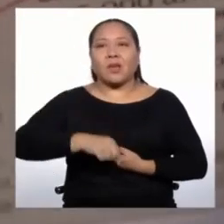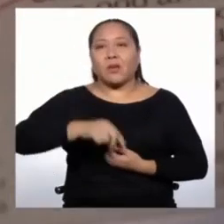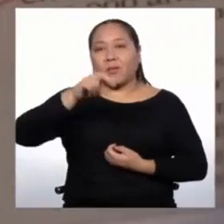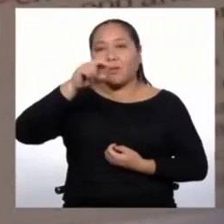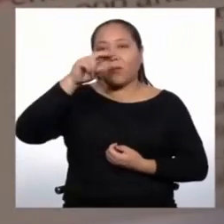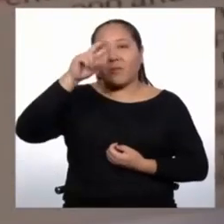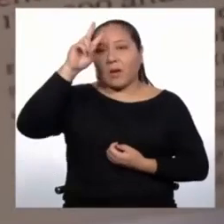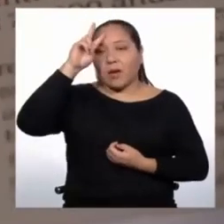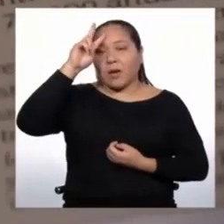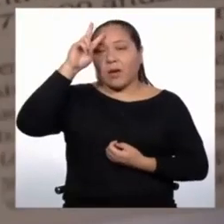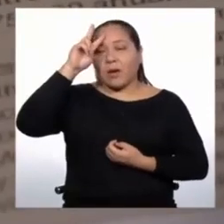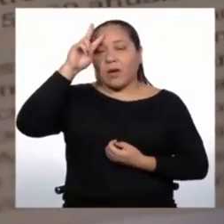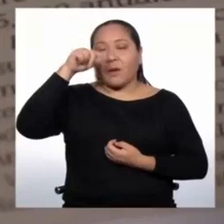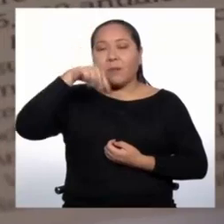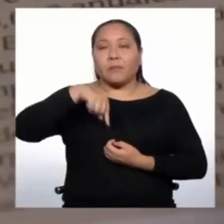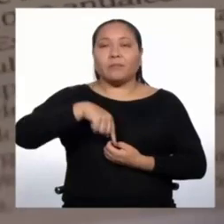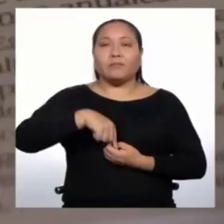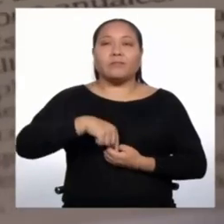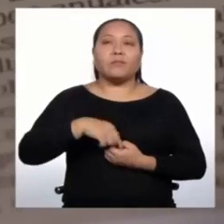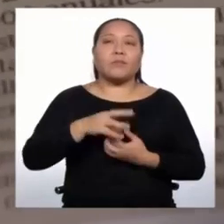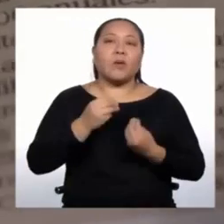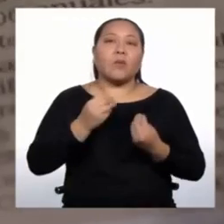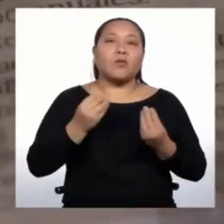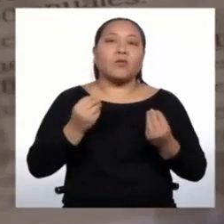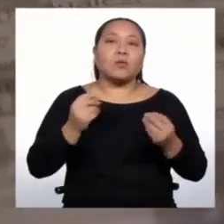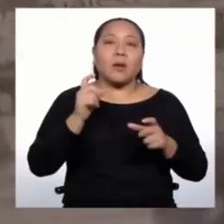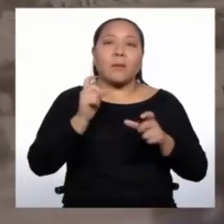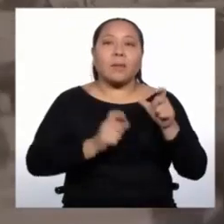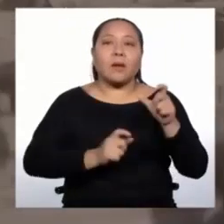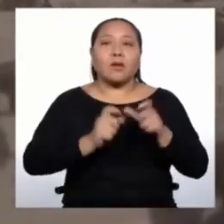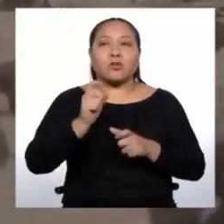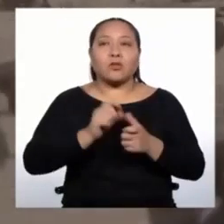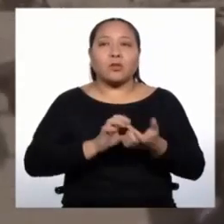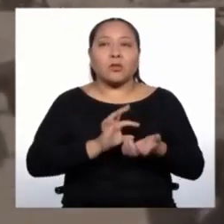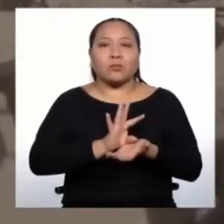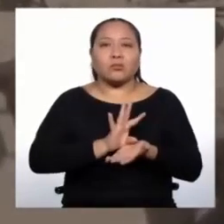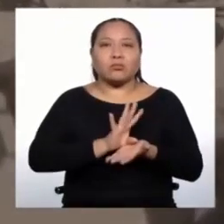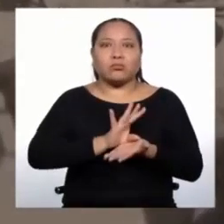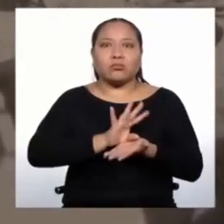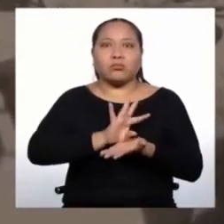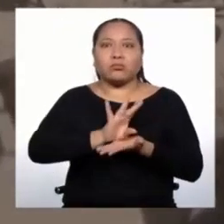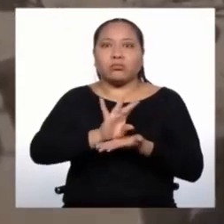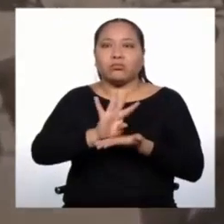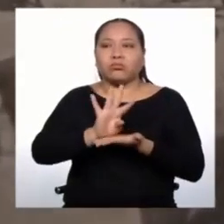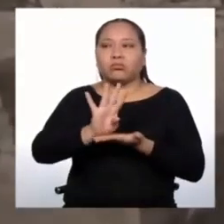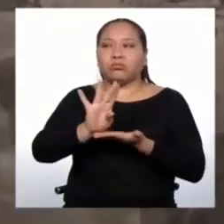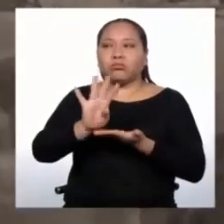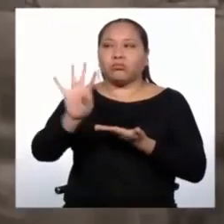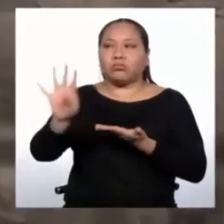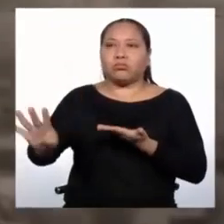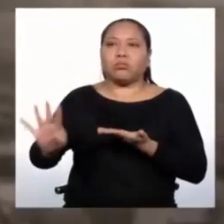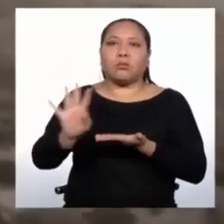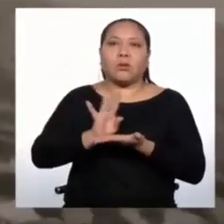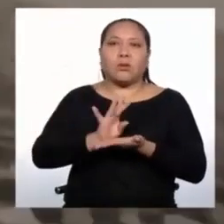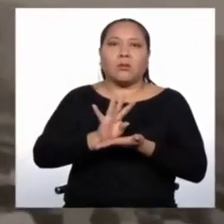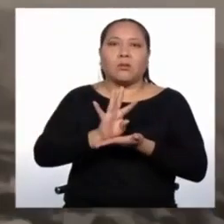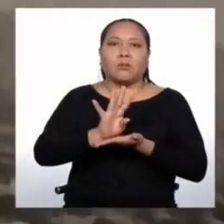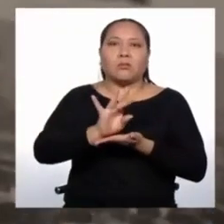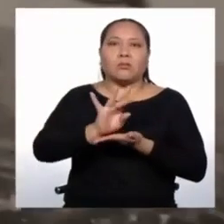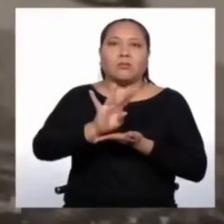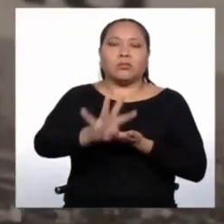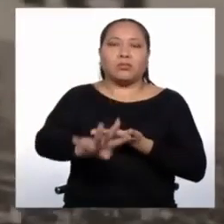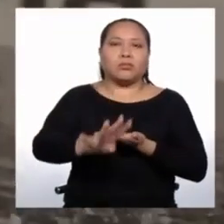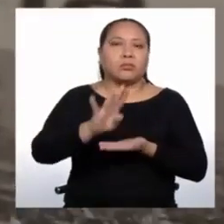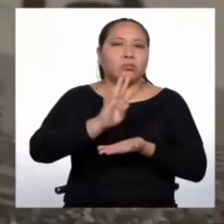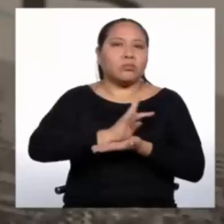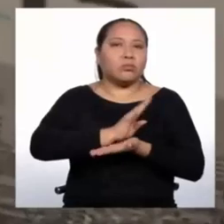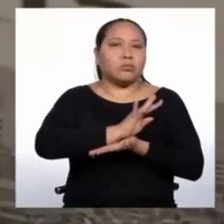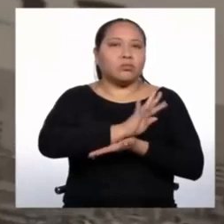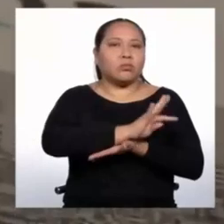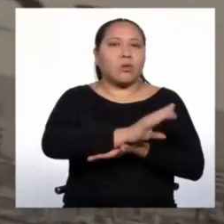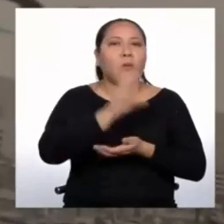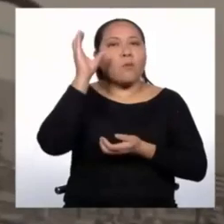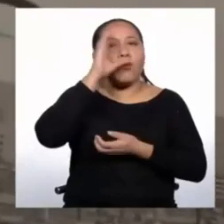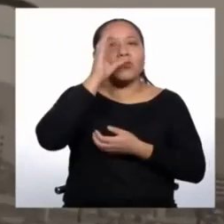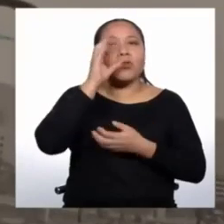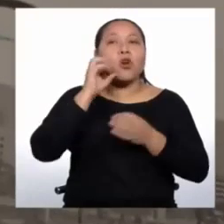emigrantes, es decir, de población que salía al extranjero en búsqueda de oportunidades.